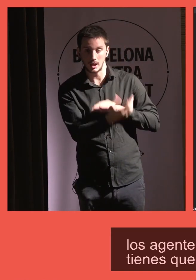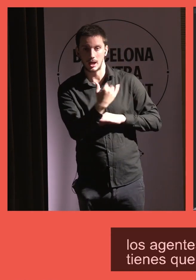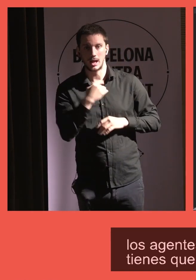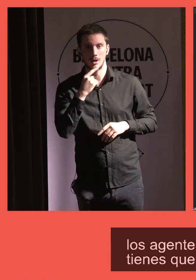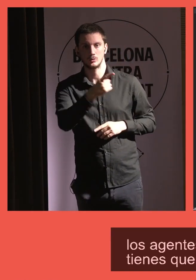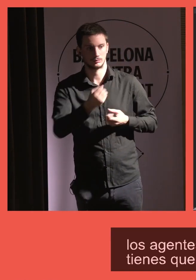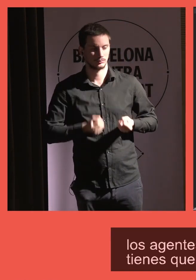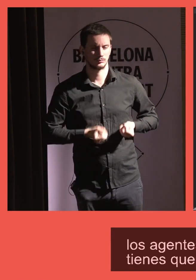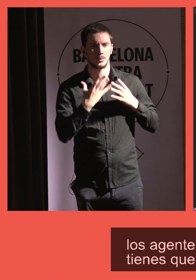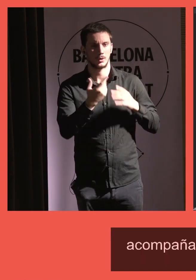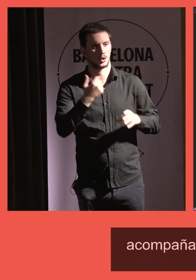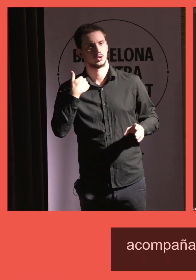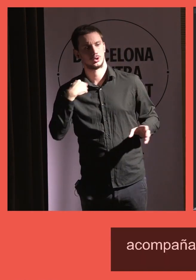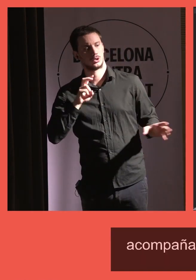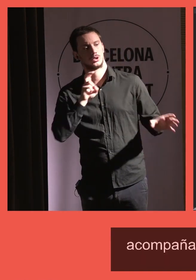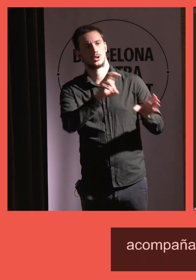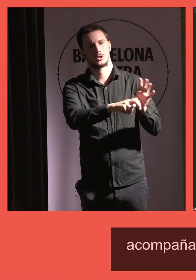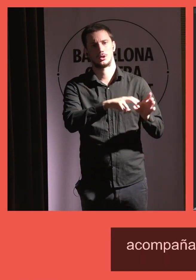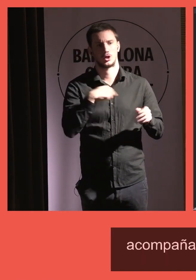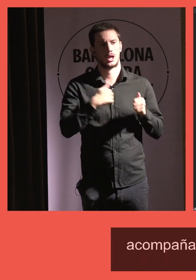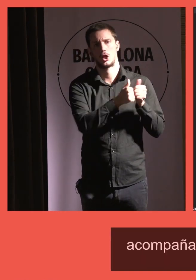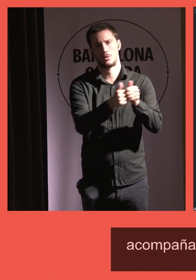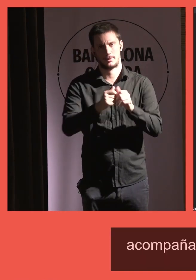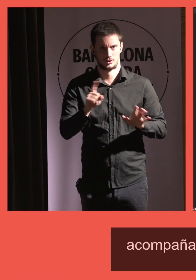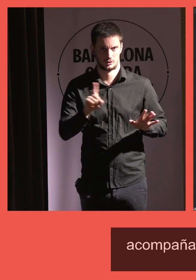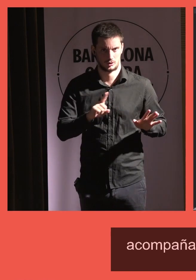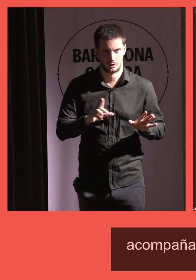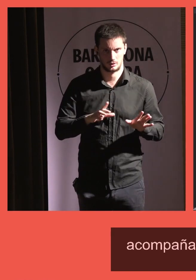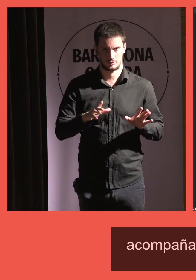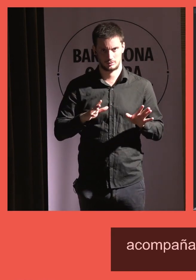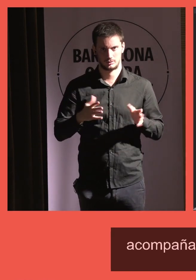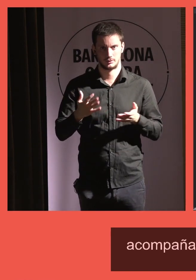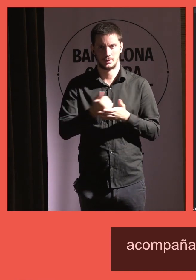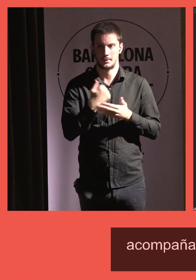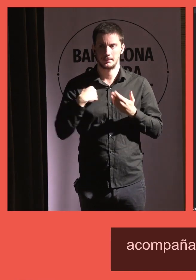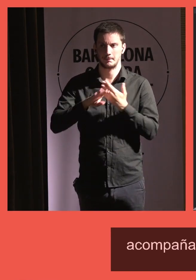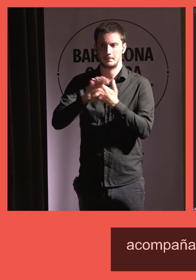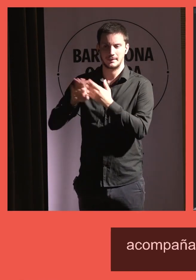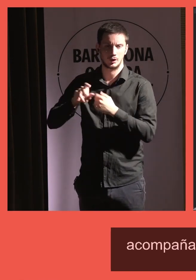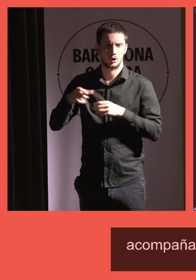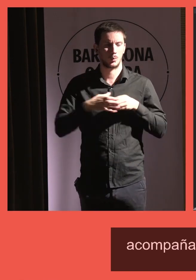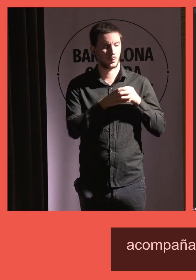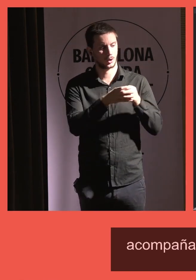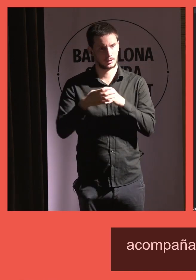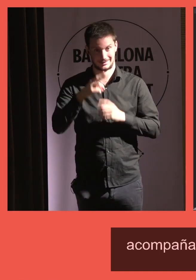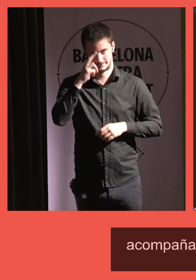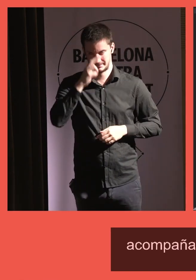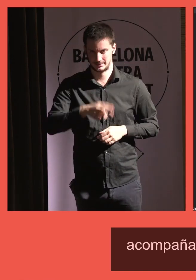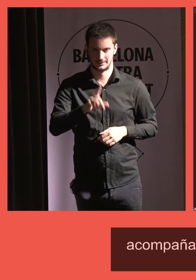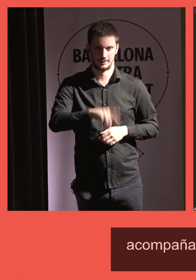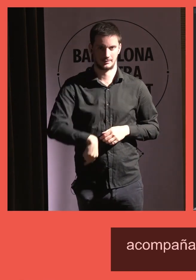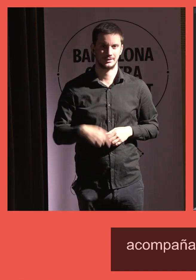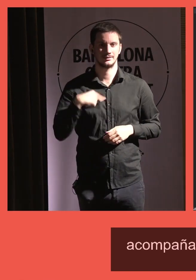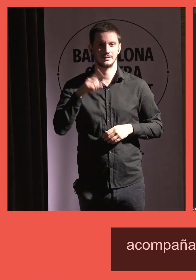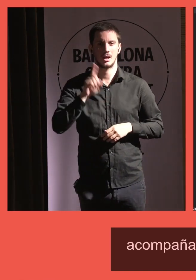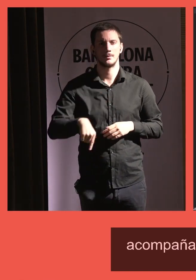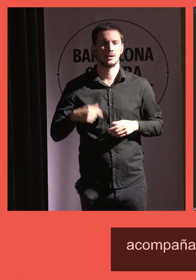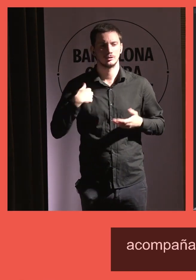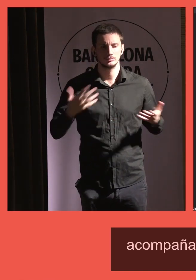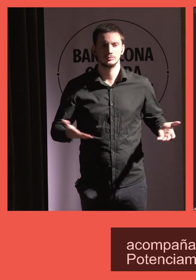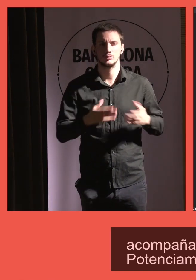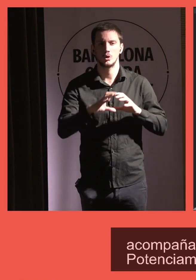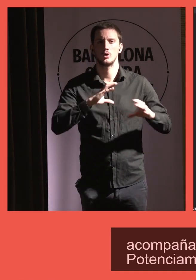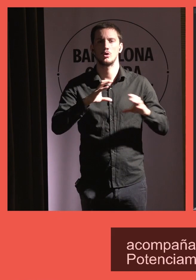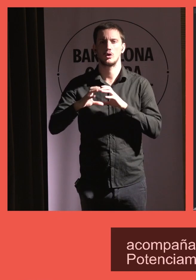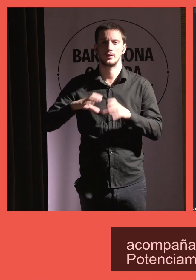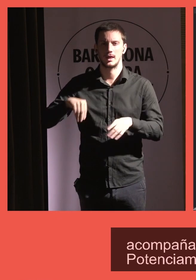no ser intrusivos y que les acompañen, ¿verdad? Todo su vecindario y su entorno comunitario. Por lo tanto, potenciamos la coordinación